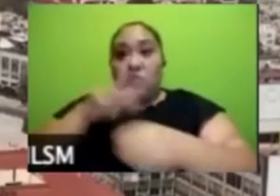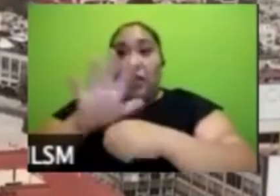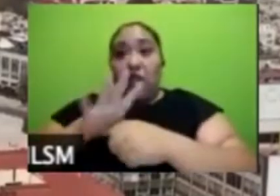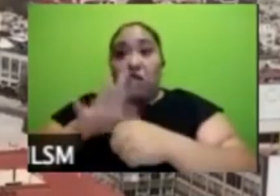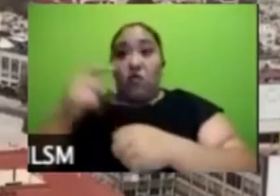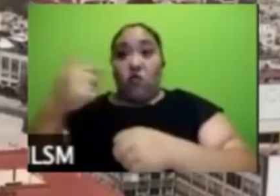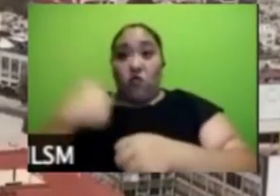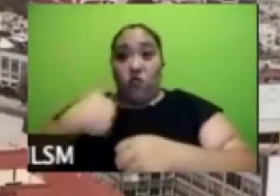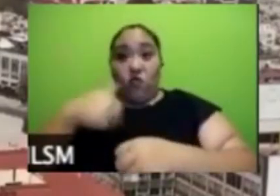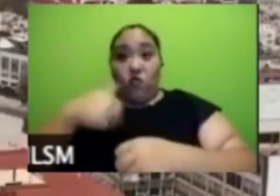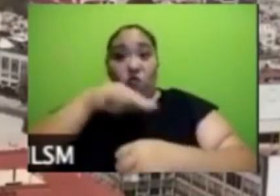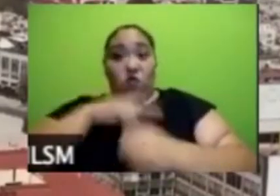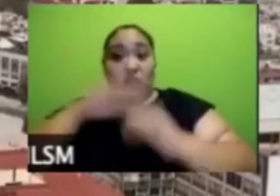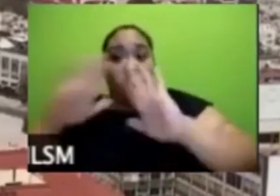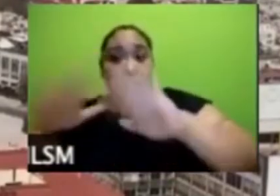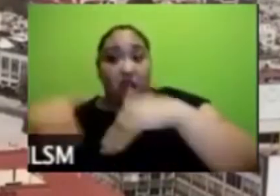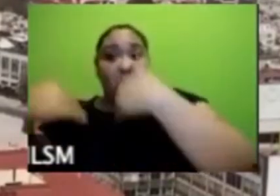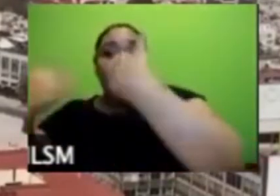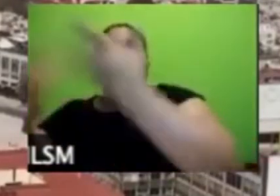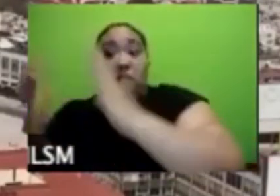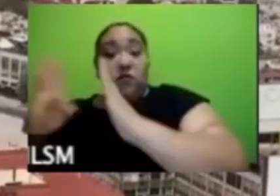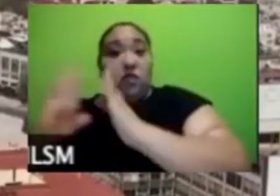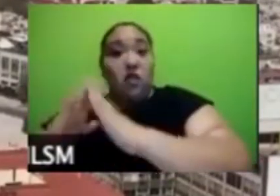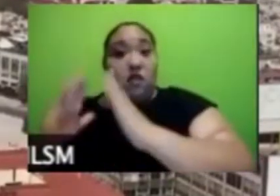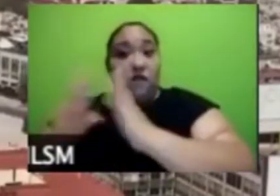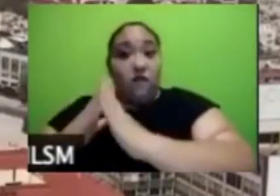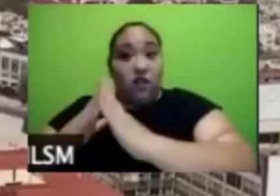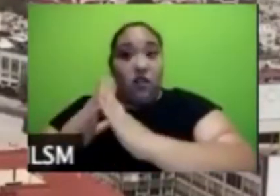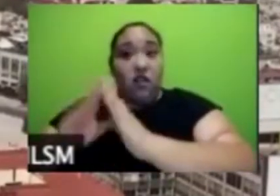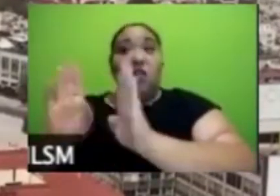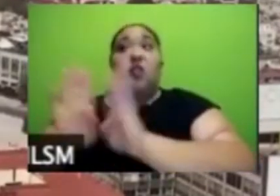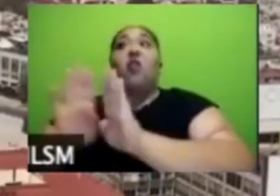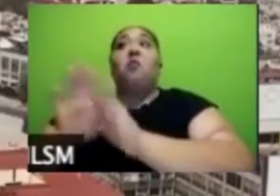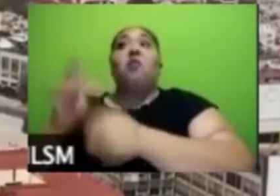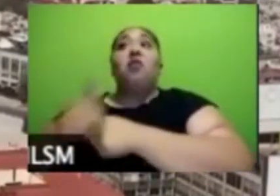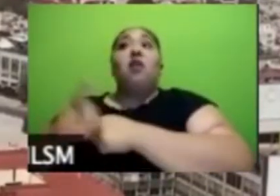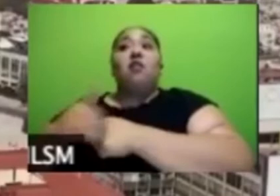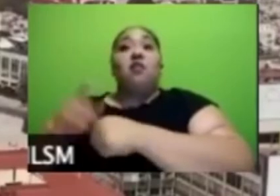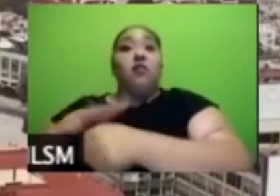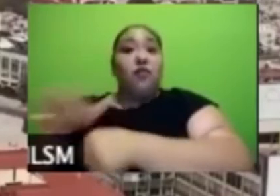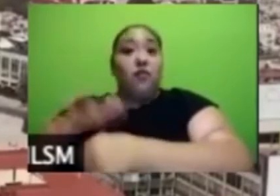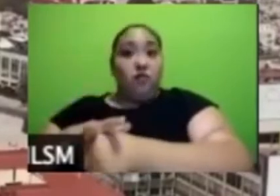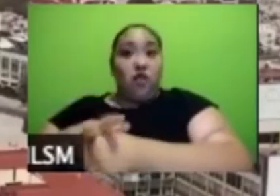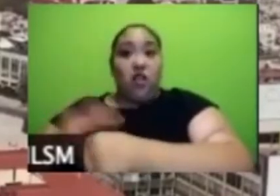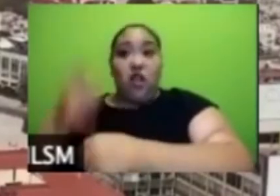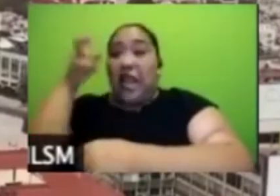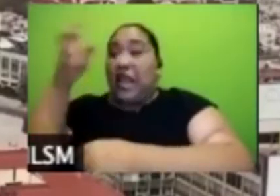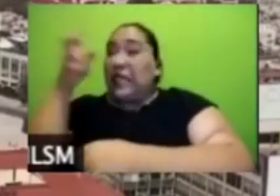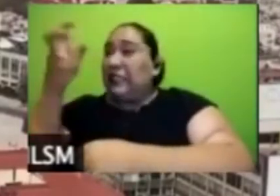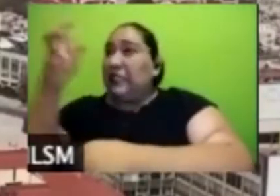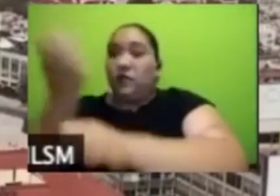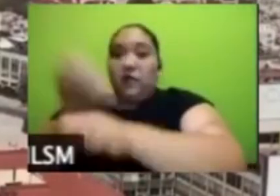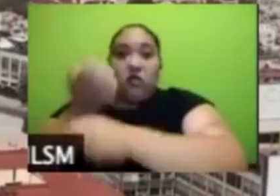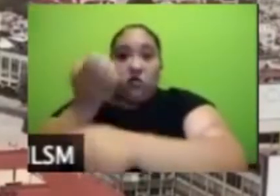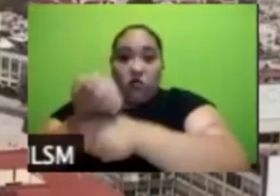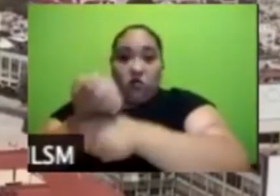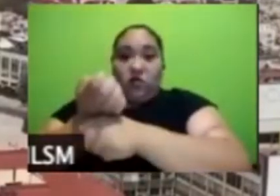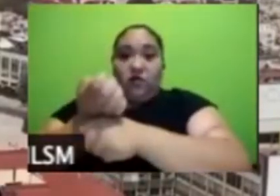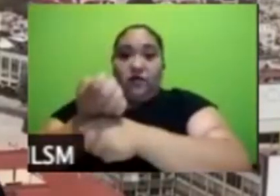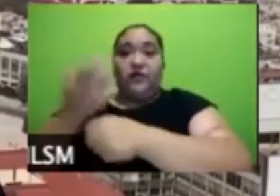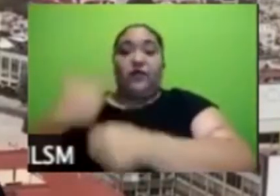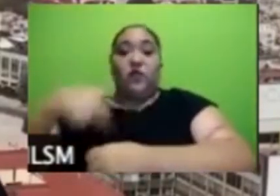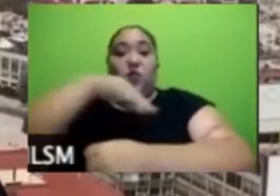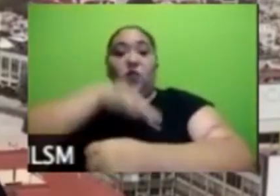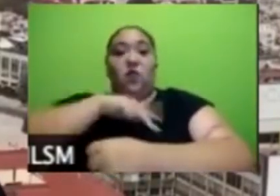va a ver cuál va a ser el daño y ese daño va a ser económico cuando hicimos los sentimientos también es distintos por ejemplo amas de